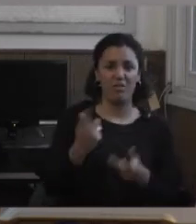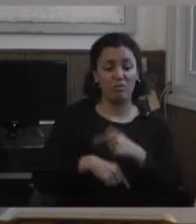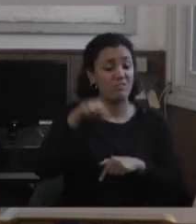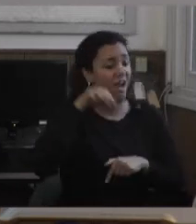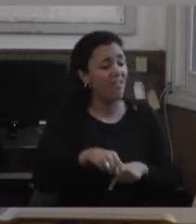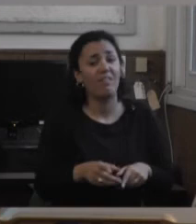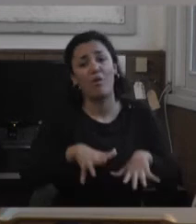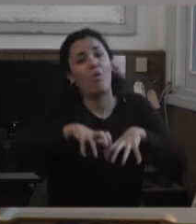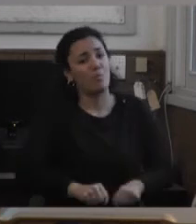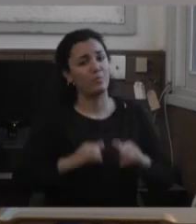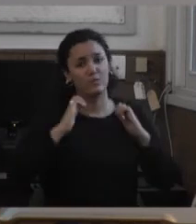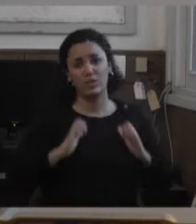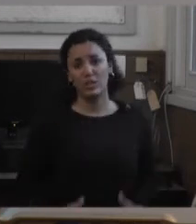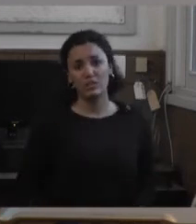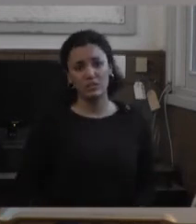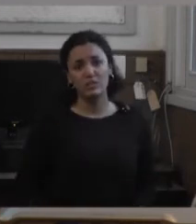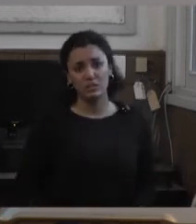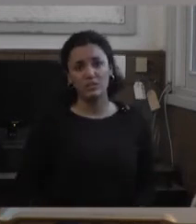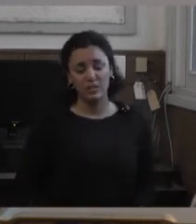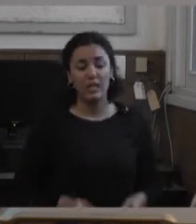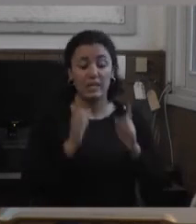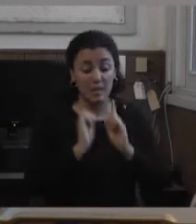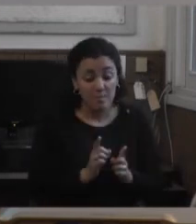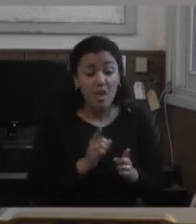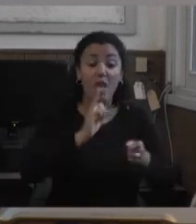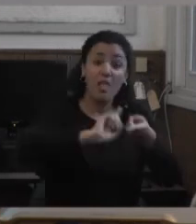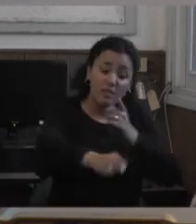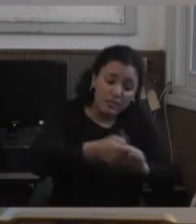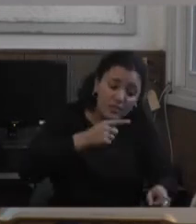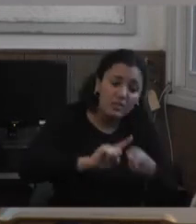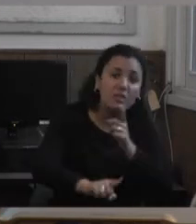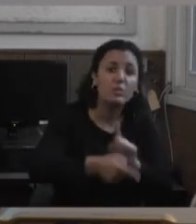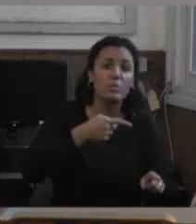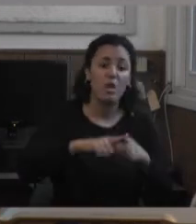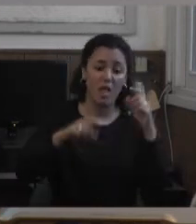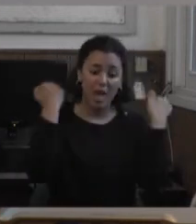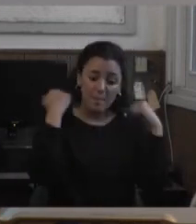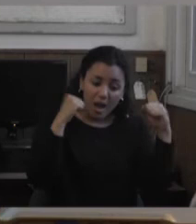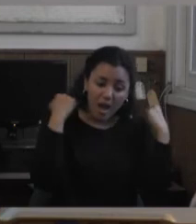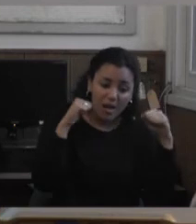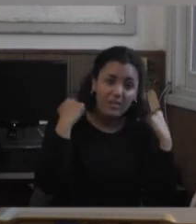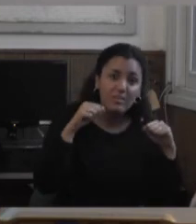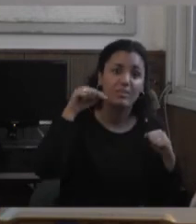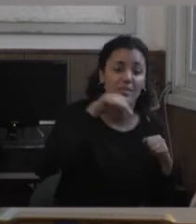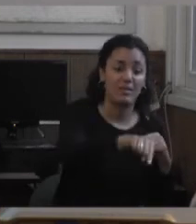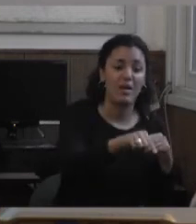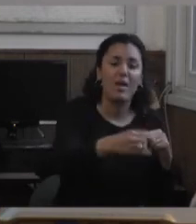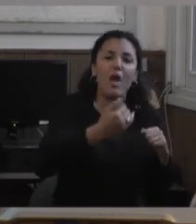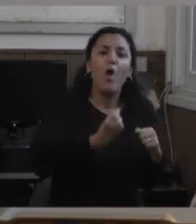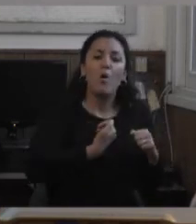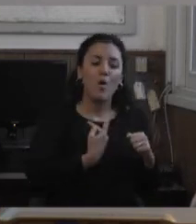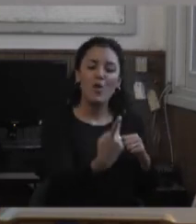es importante y poder rescatar que en el vínculo en la práctica uno tiene que pensar es cómo nos transformamos dos